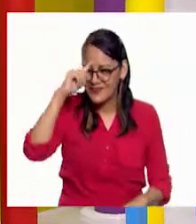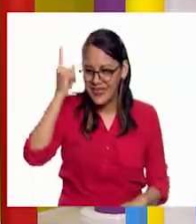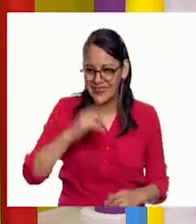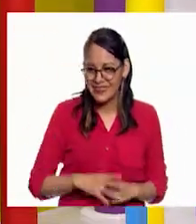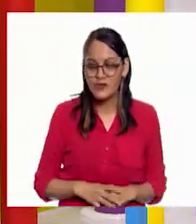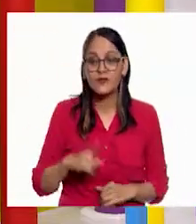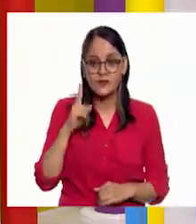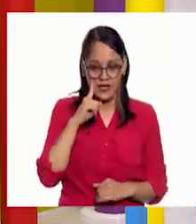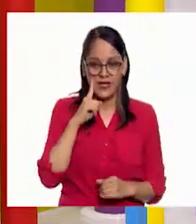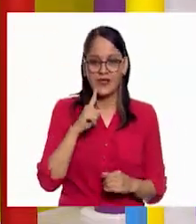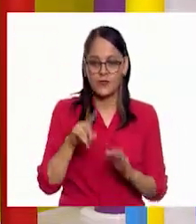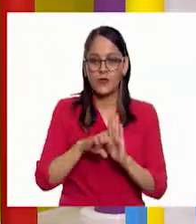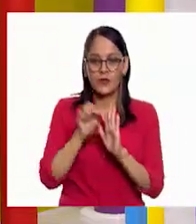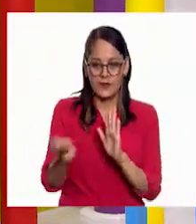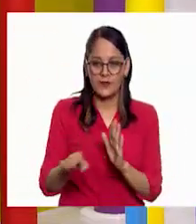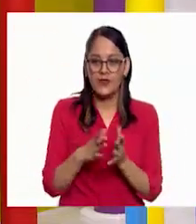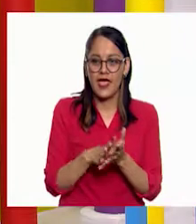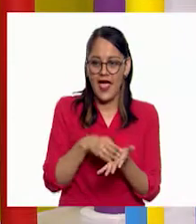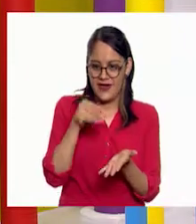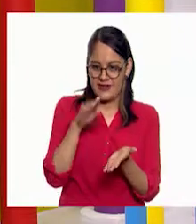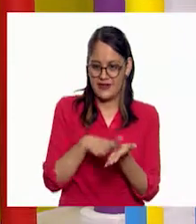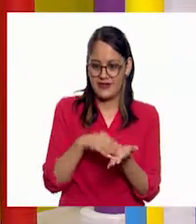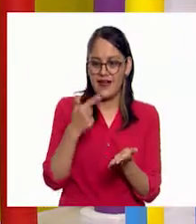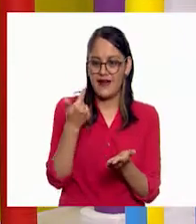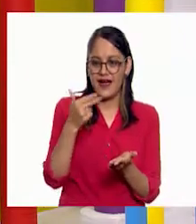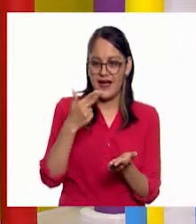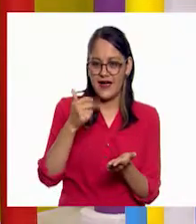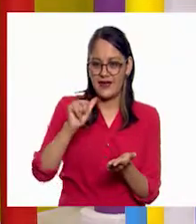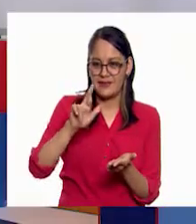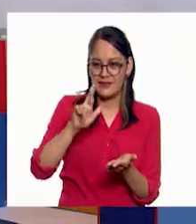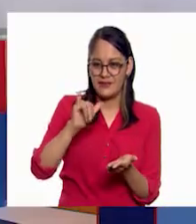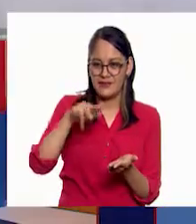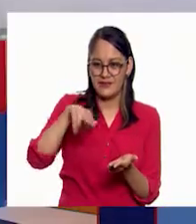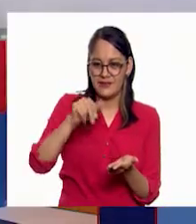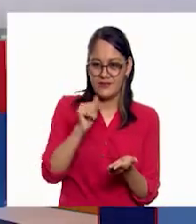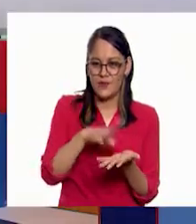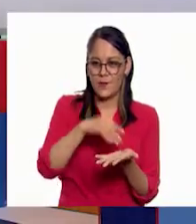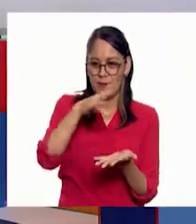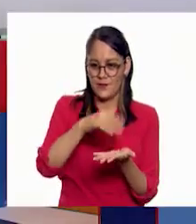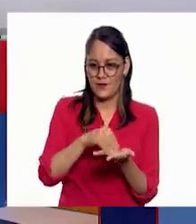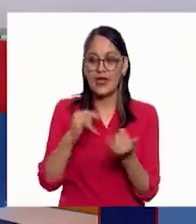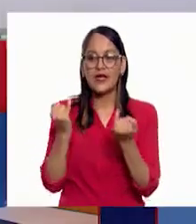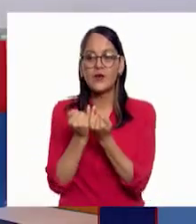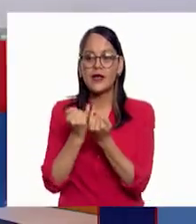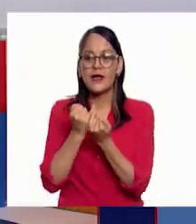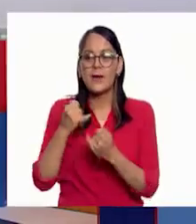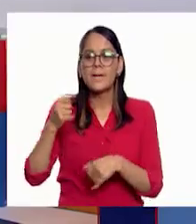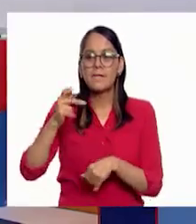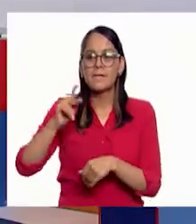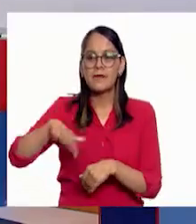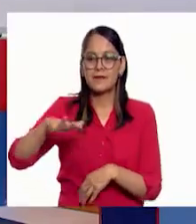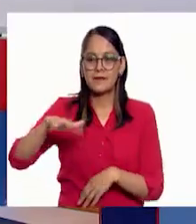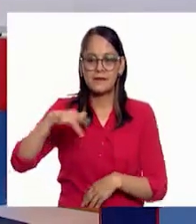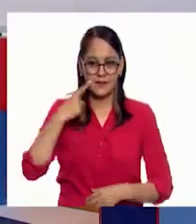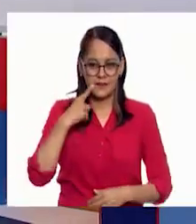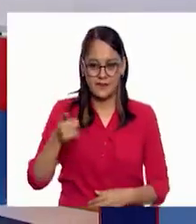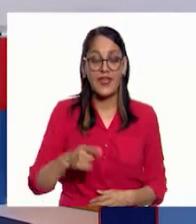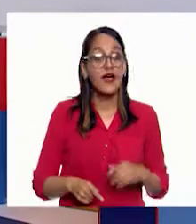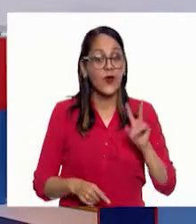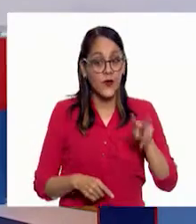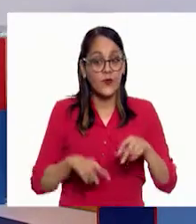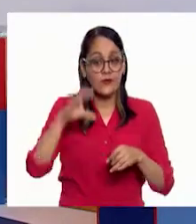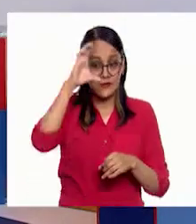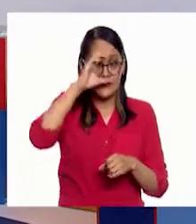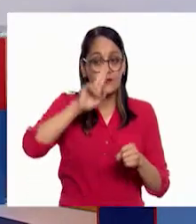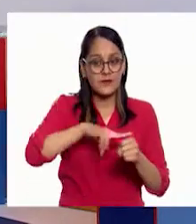harina y una pelota. ¿Te gustaría? Ah, por supuesto. Los experimentos de ciencias naturales siempre son prácticos con elementos que podemos